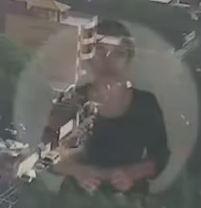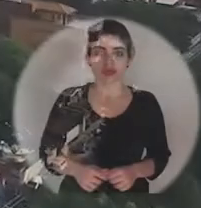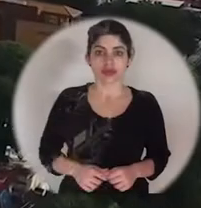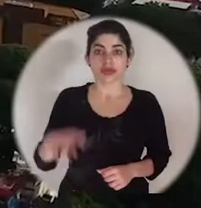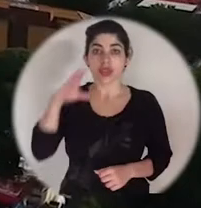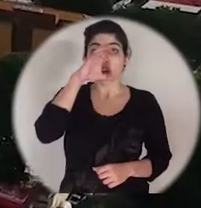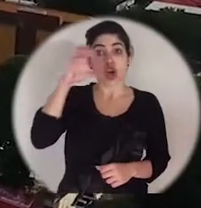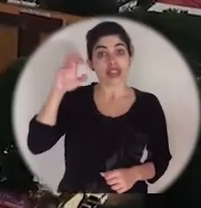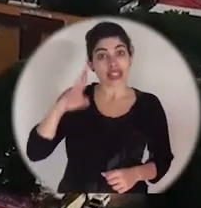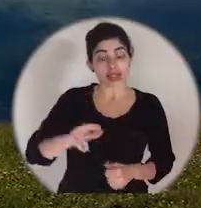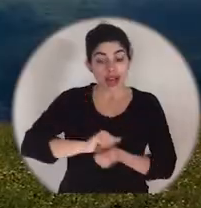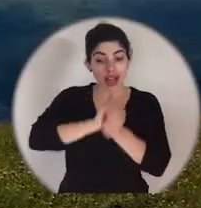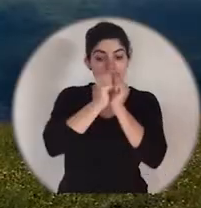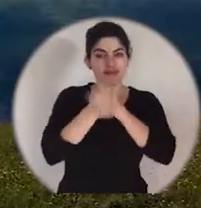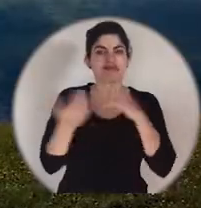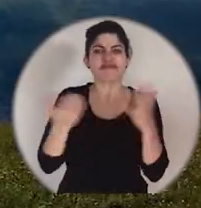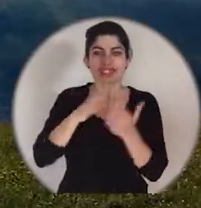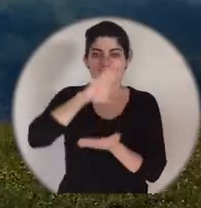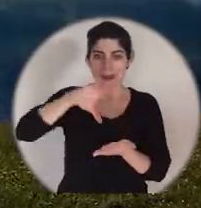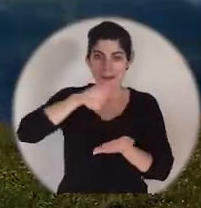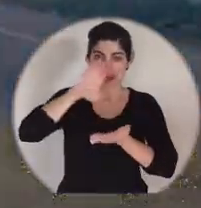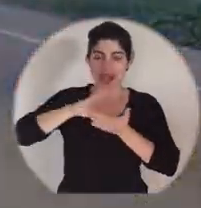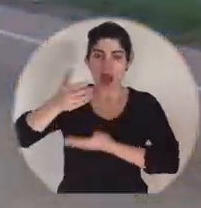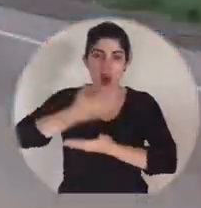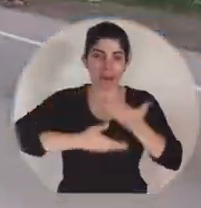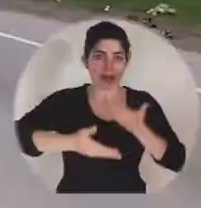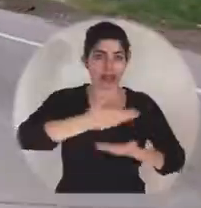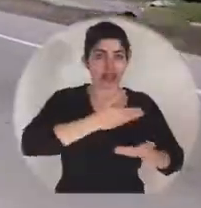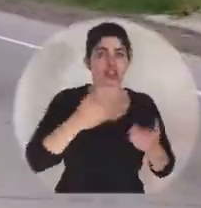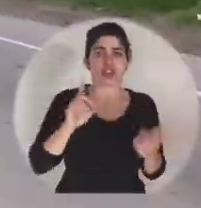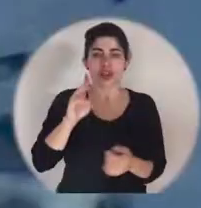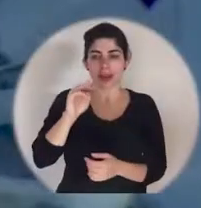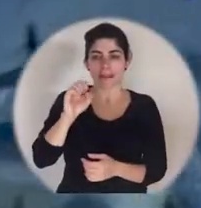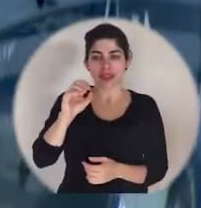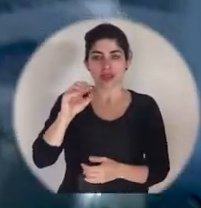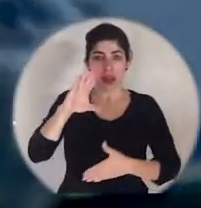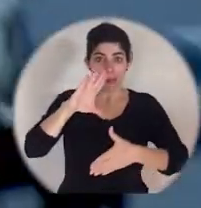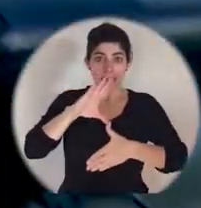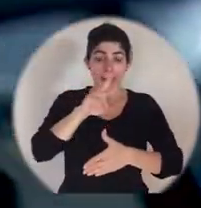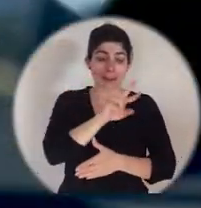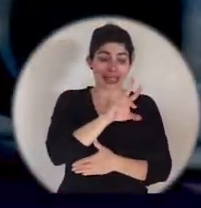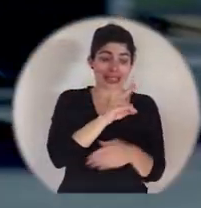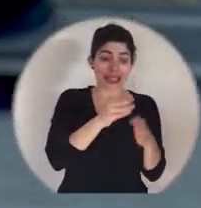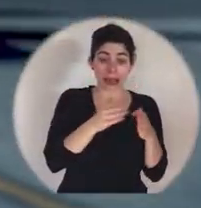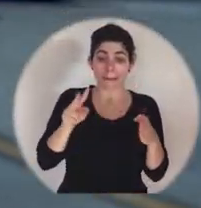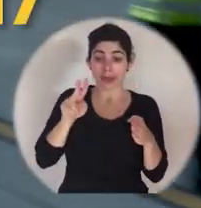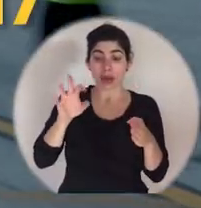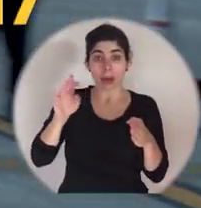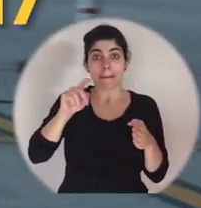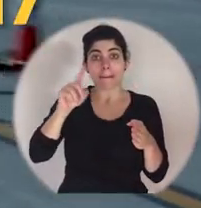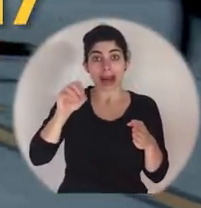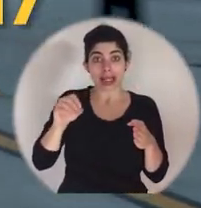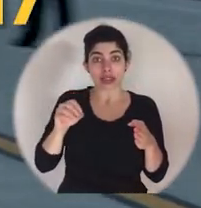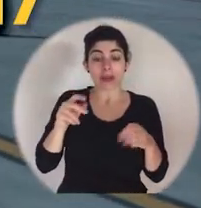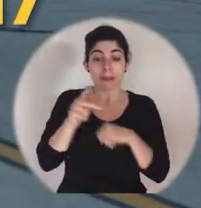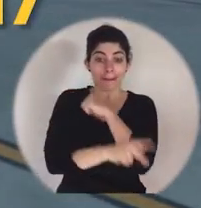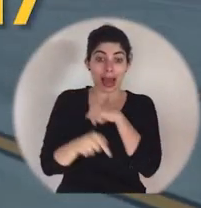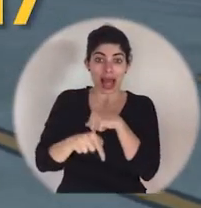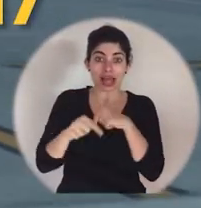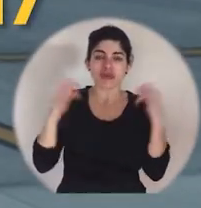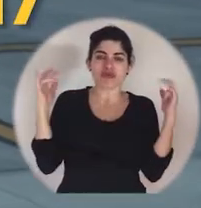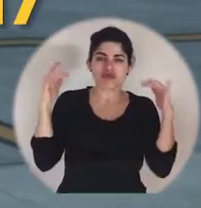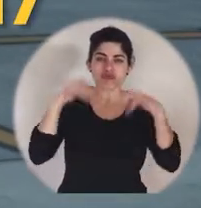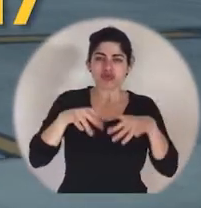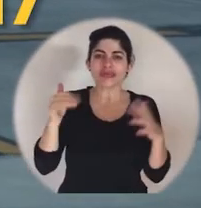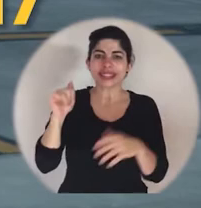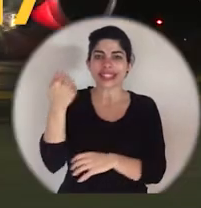Costa Rica se convirtió en la capital de la cooperación mesoamericana. Del 27 al 29 de marzo, el país fue anfitrión de